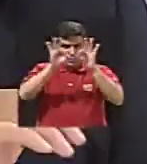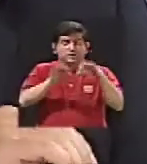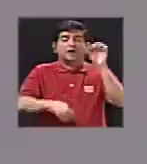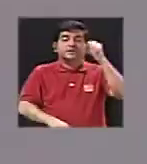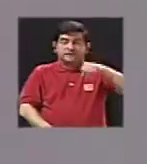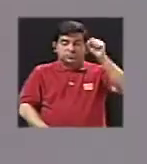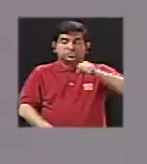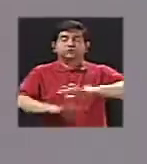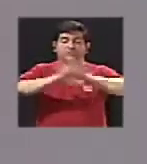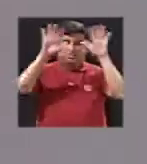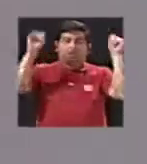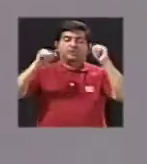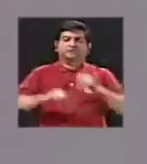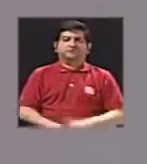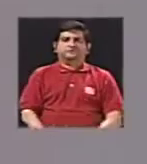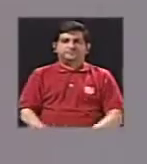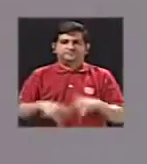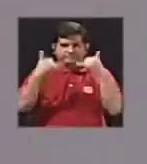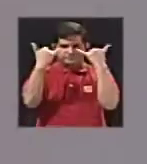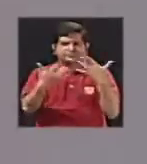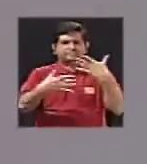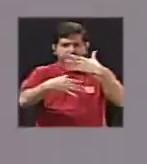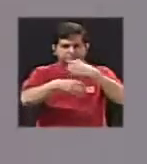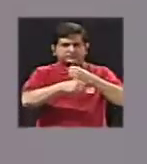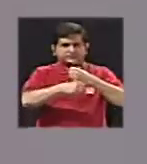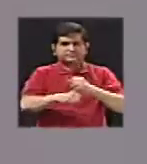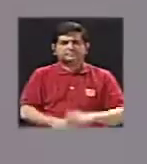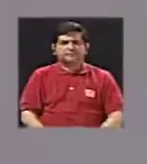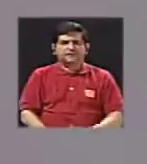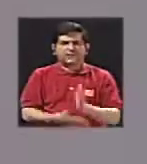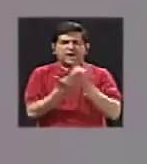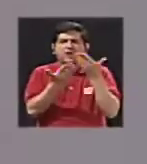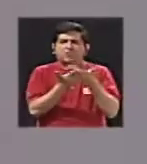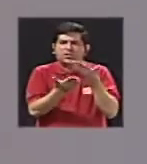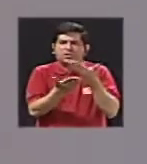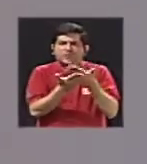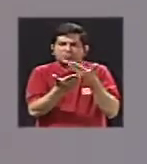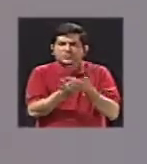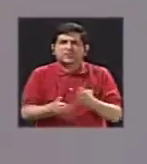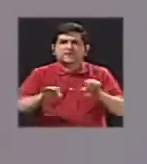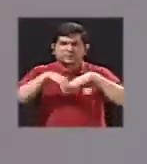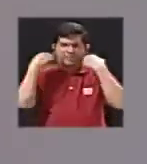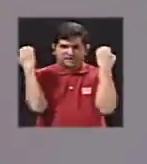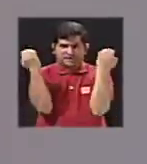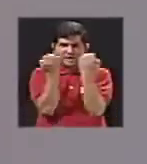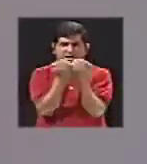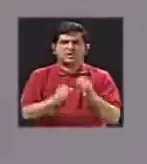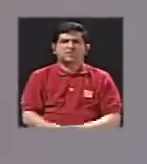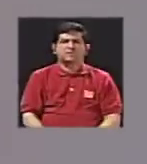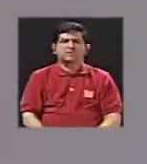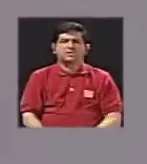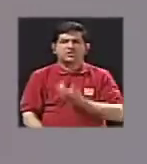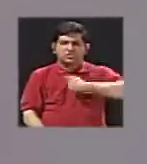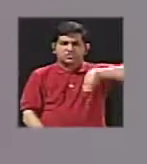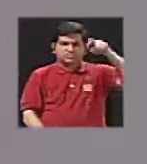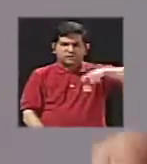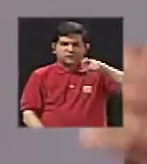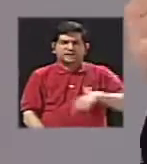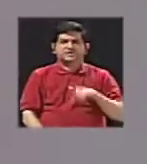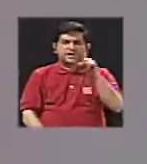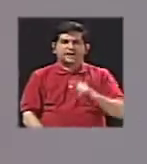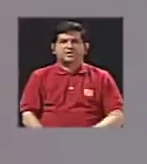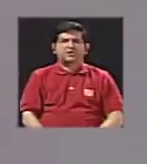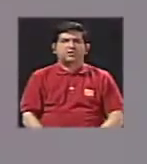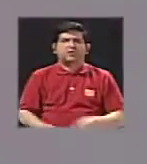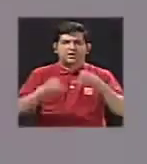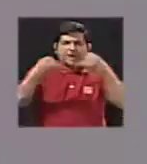si claro ahorita se están haciendo pues algunas pruebas verdad de estos equipos pues ocupamos una línea base